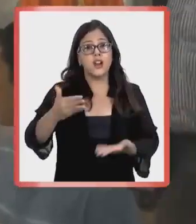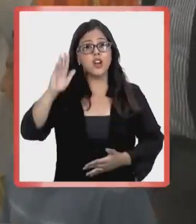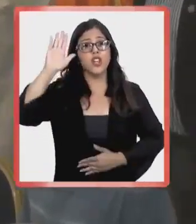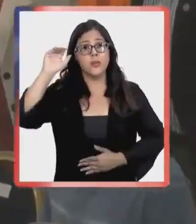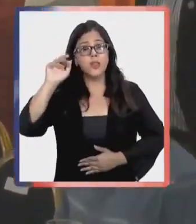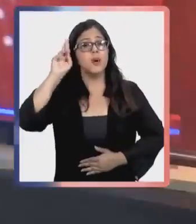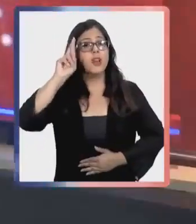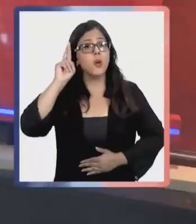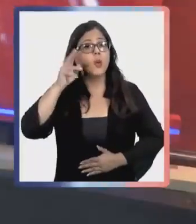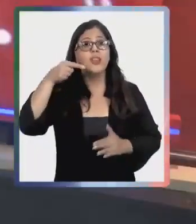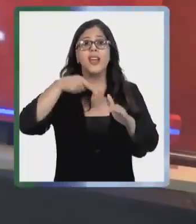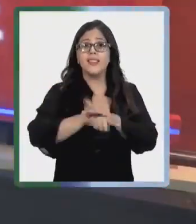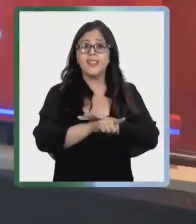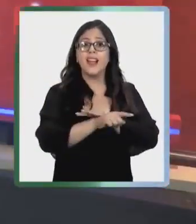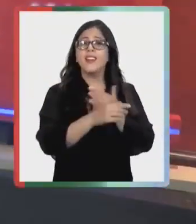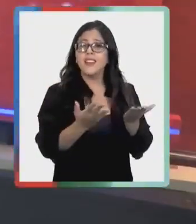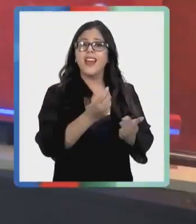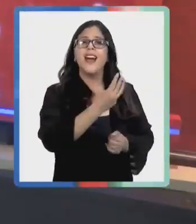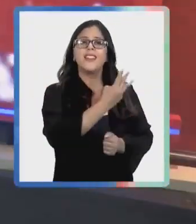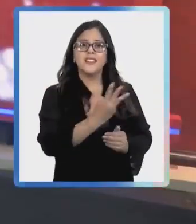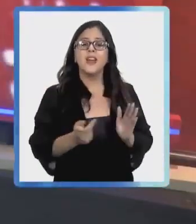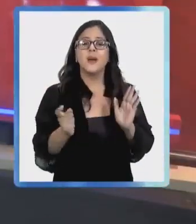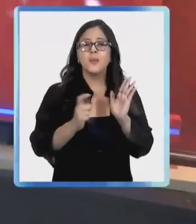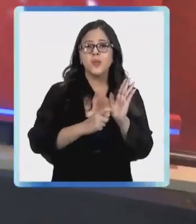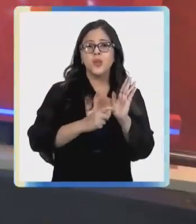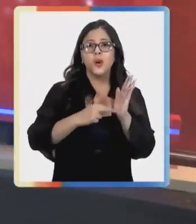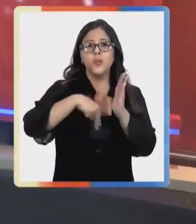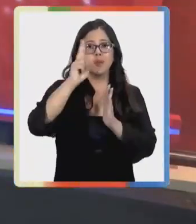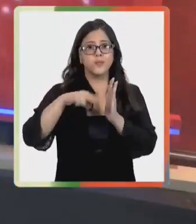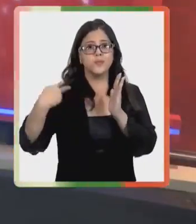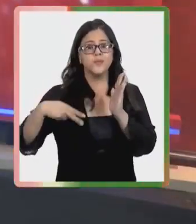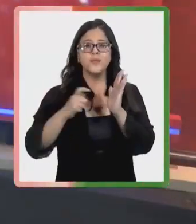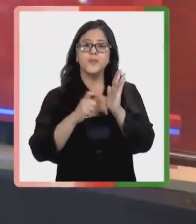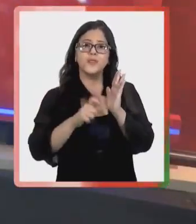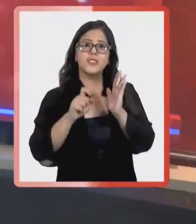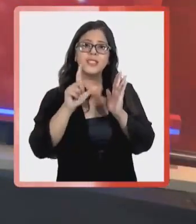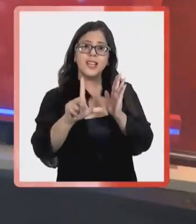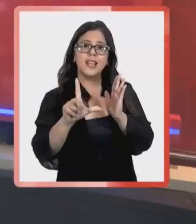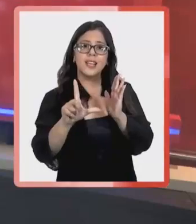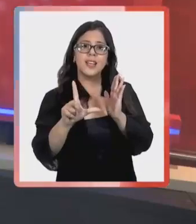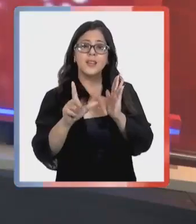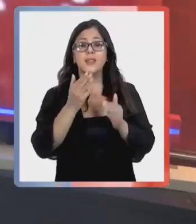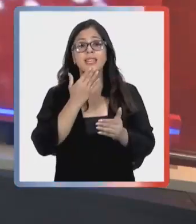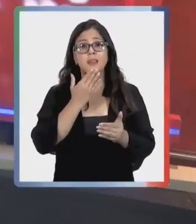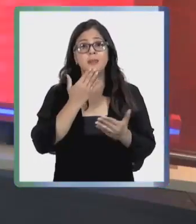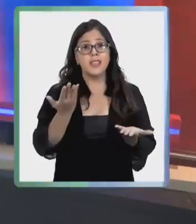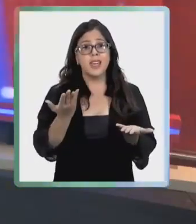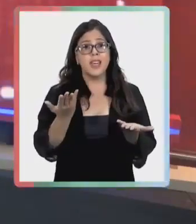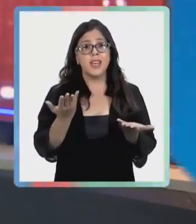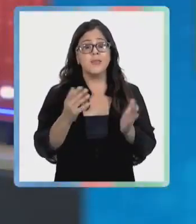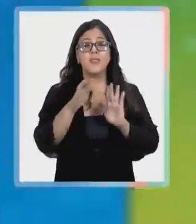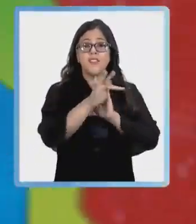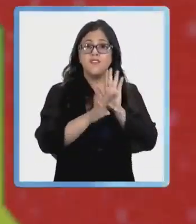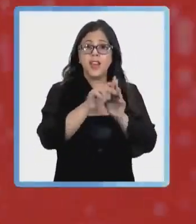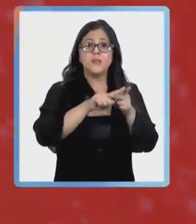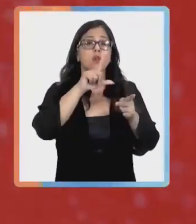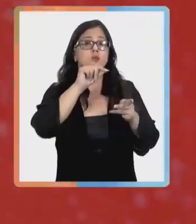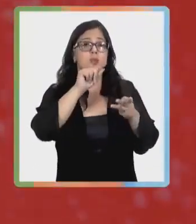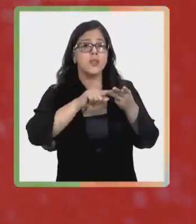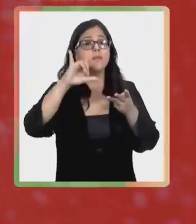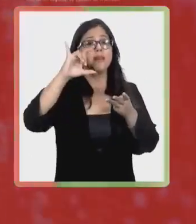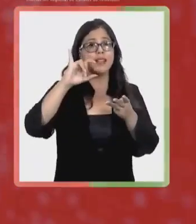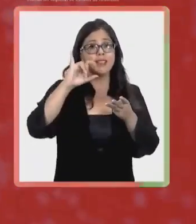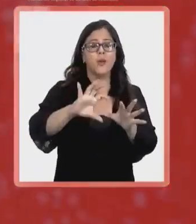.cl. Nos despedimos. Recuerden visitar nuestra página web www.portavoznoticias.cl y también